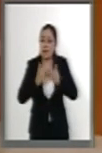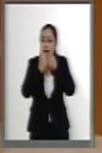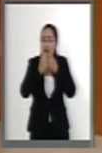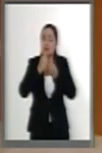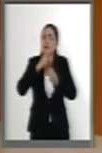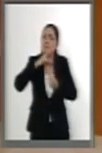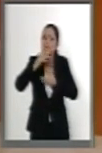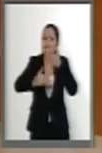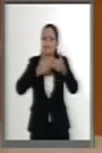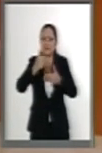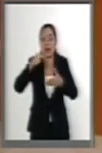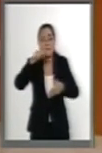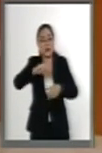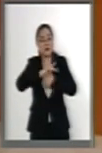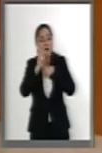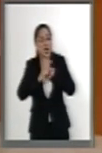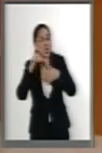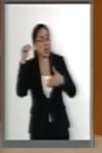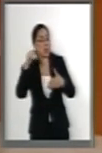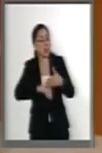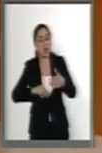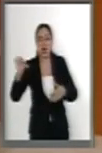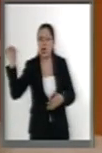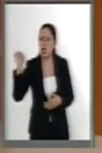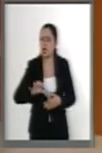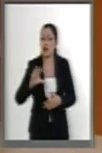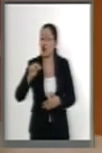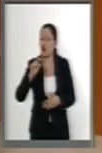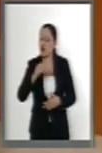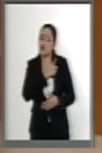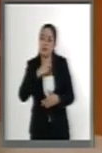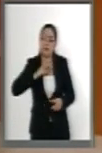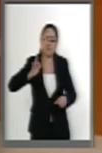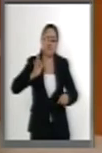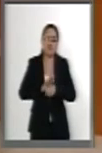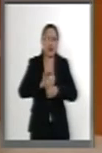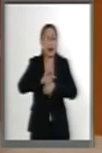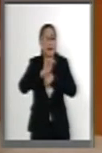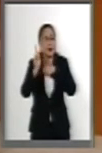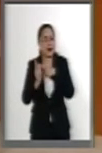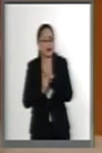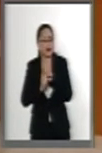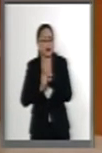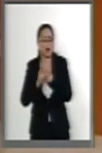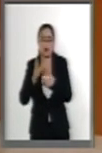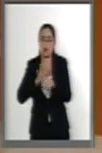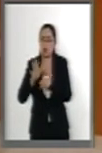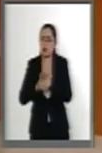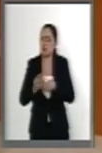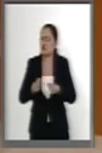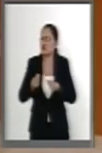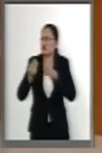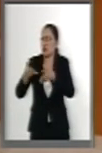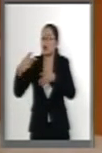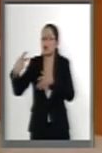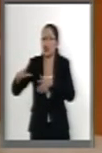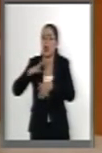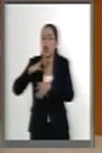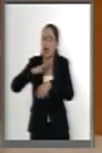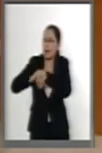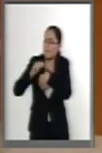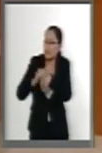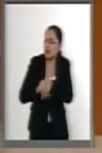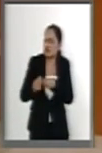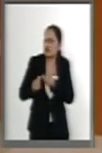sigamos hundiendo al país. Tenemos que proteger a la nación. No garantizarle cuates, amigos,